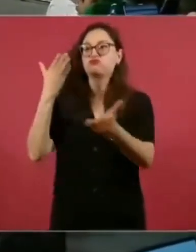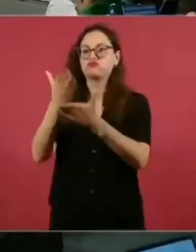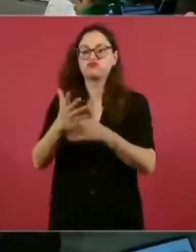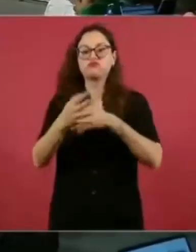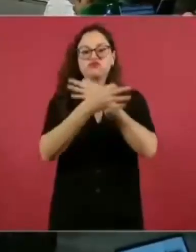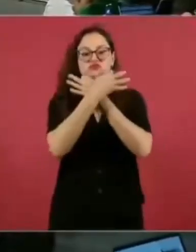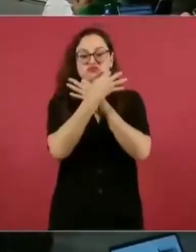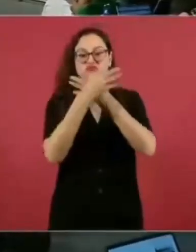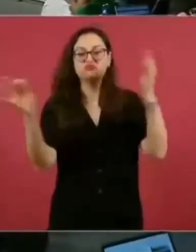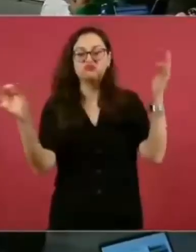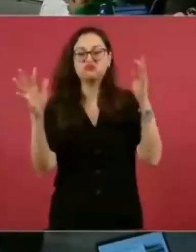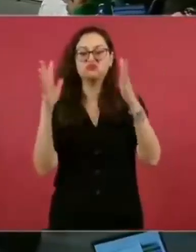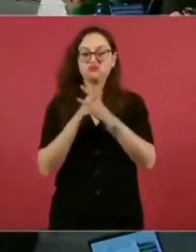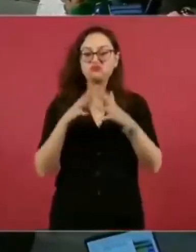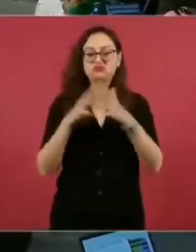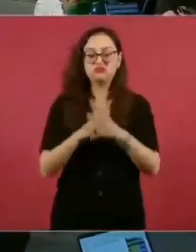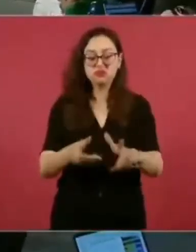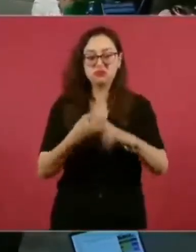Miren cómo estaba,